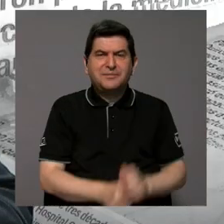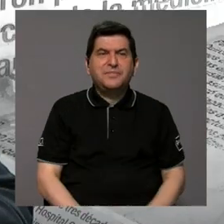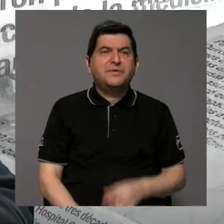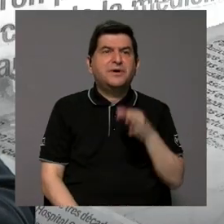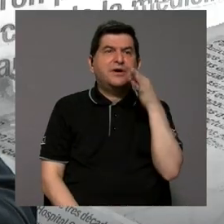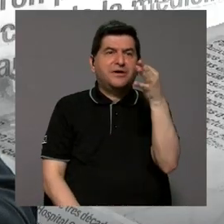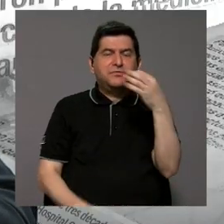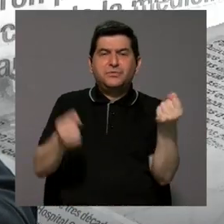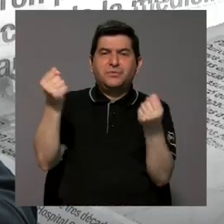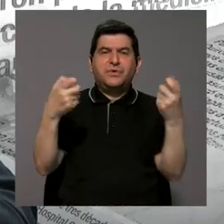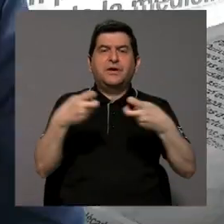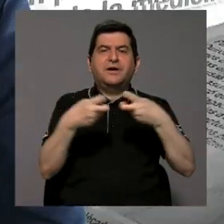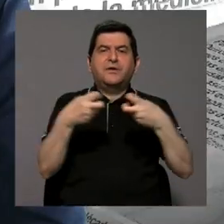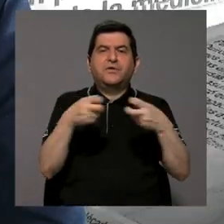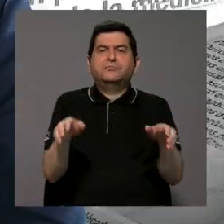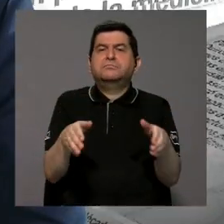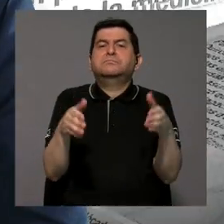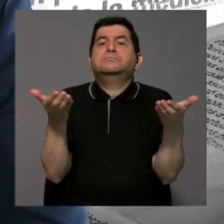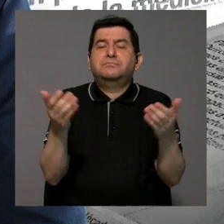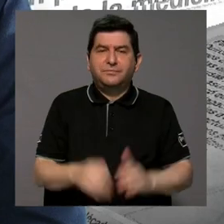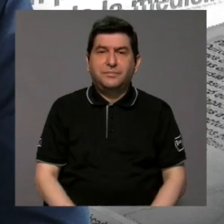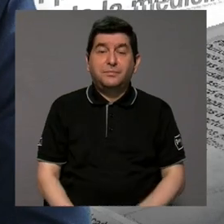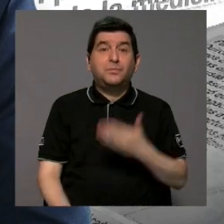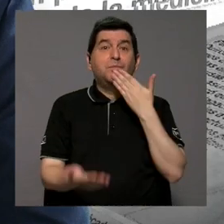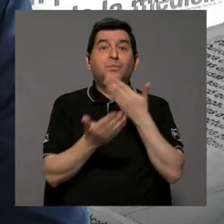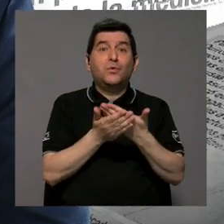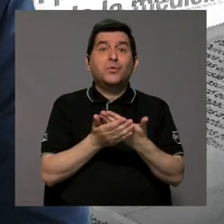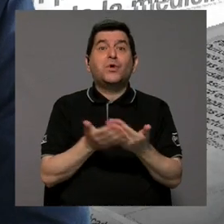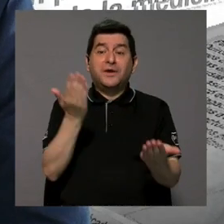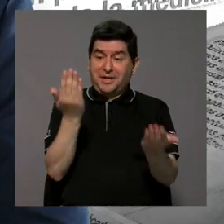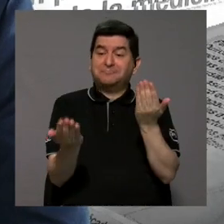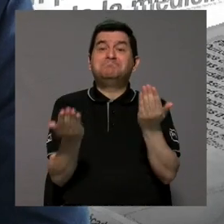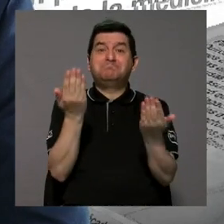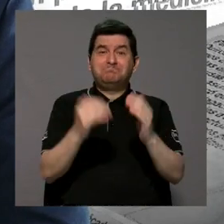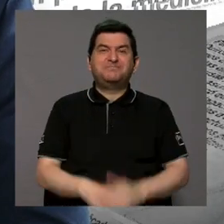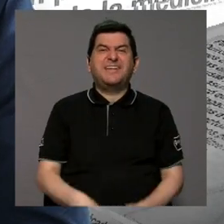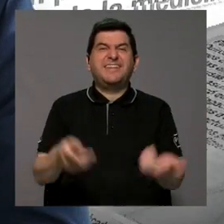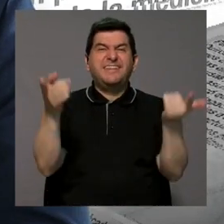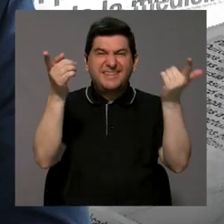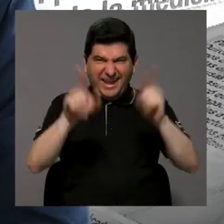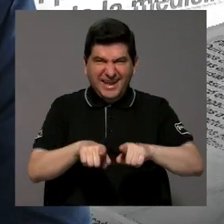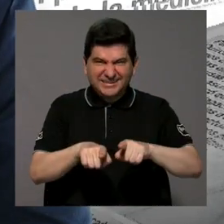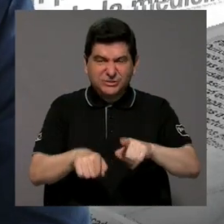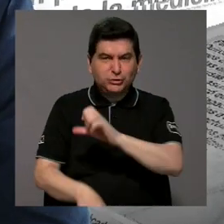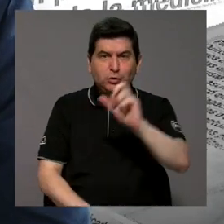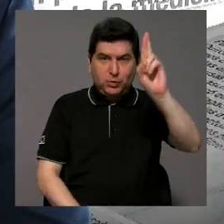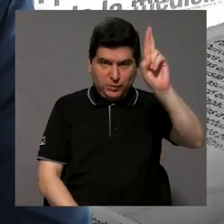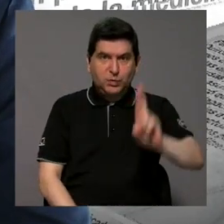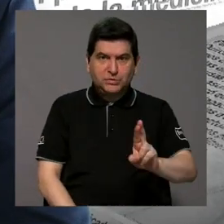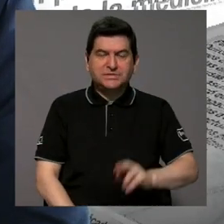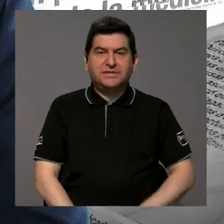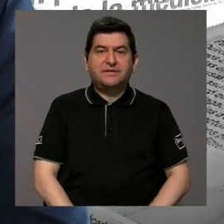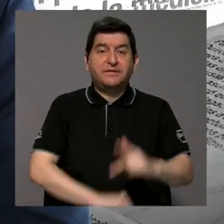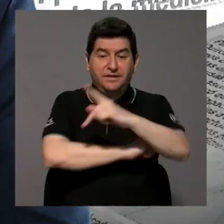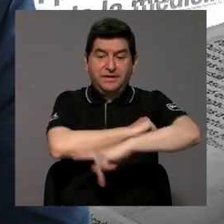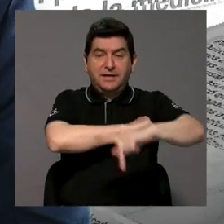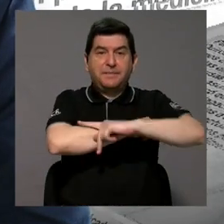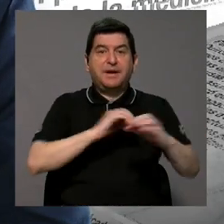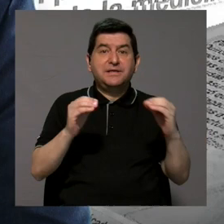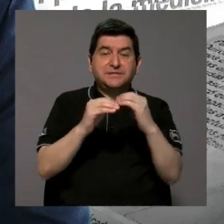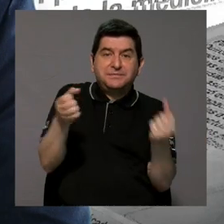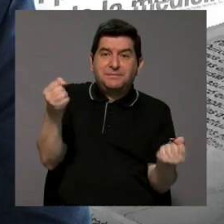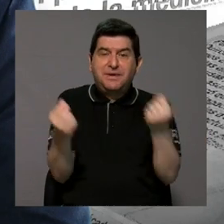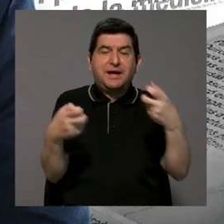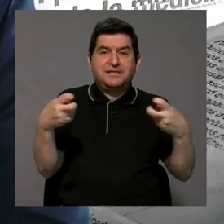el carro eléctrico? Esa es una muy buena analogía. De hecho, Costa Rica es el país que tiene más